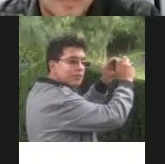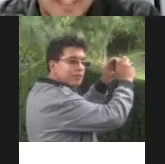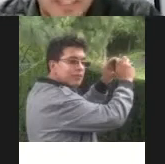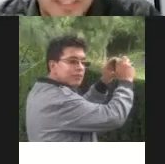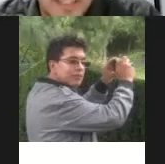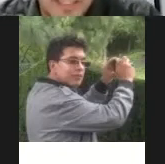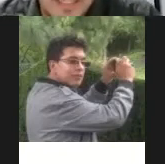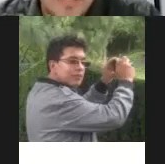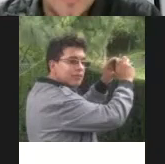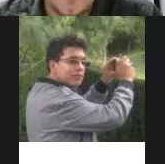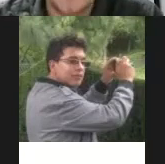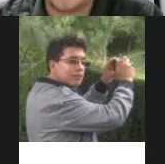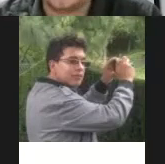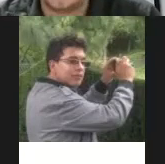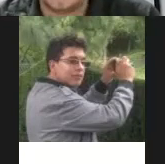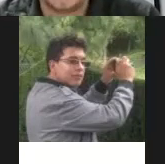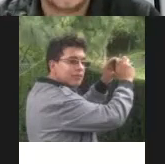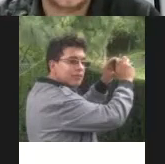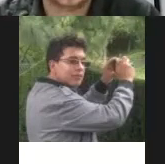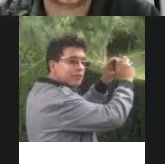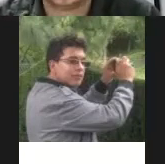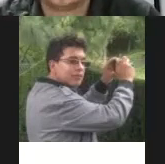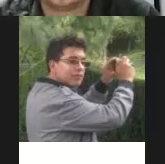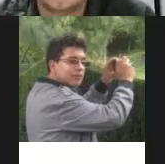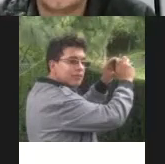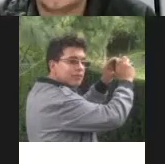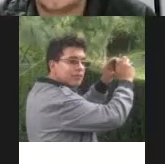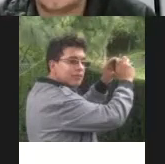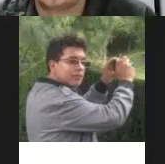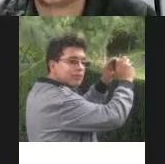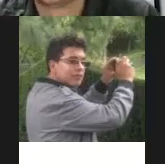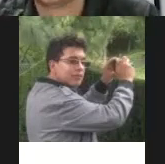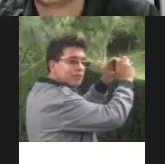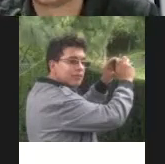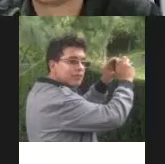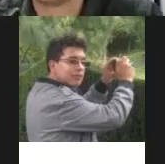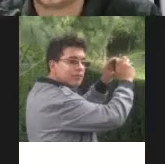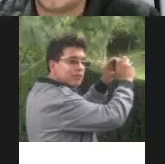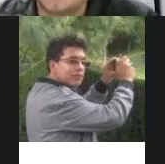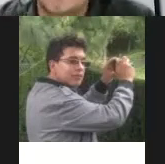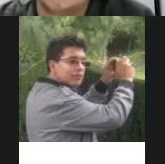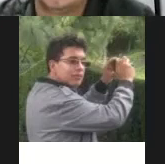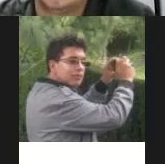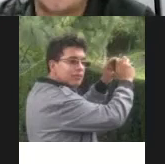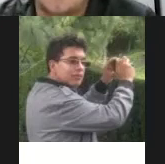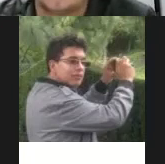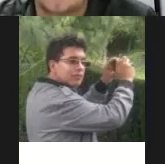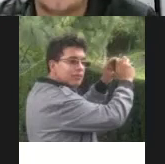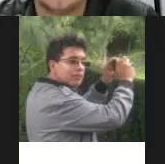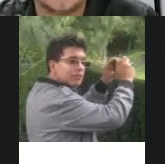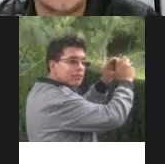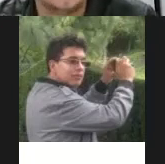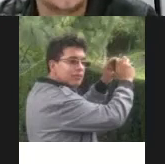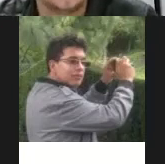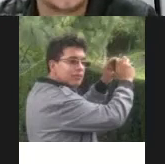surgen cosas que a nivel individual es más difícil que también se genera un ambiente más de informalidad por así decirlo obviamente siempre van a tener claro cuál es el